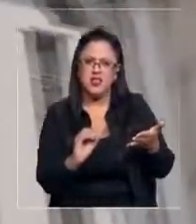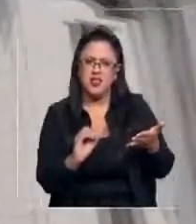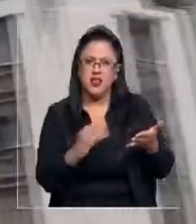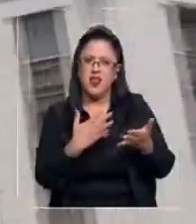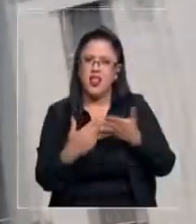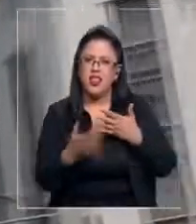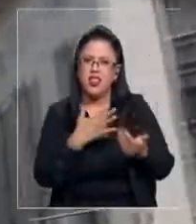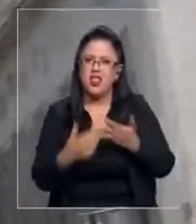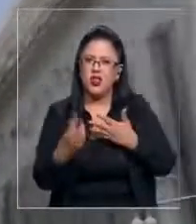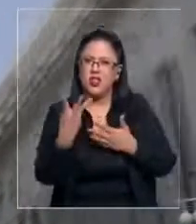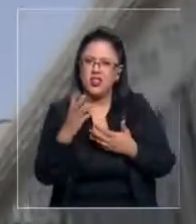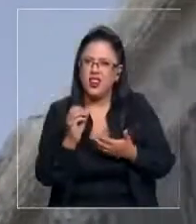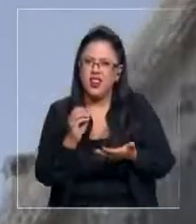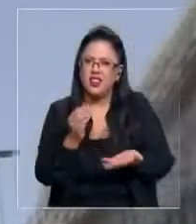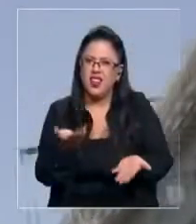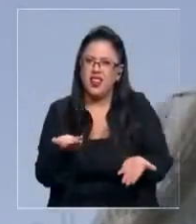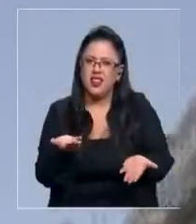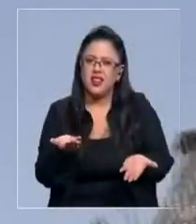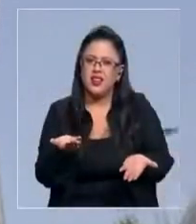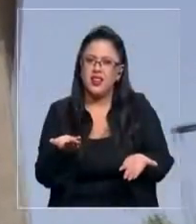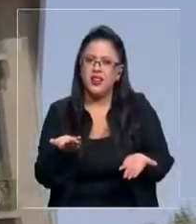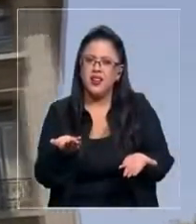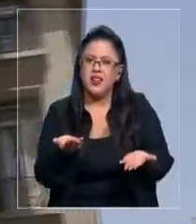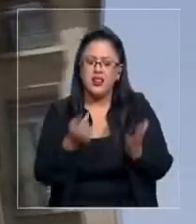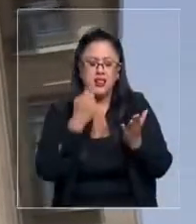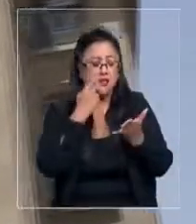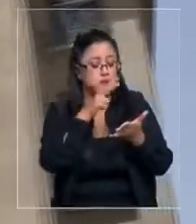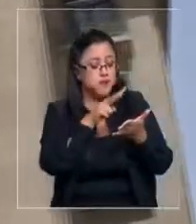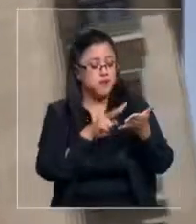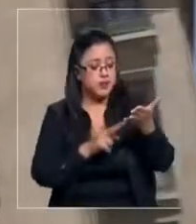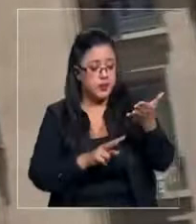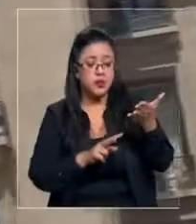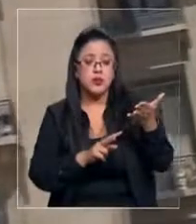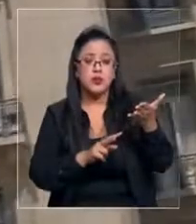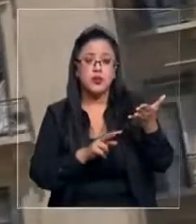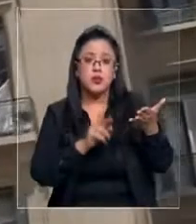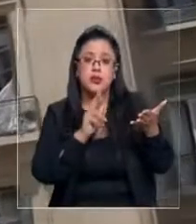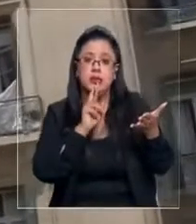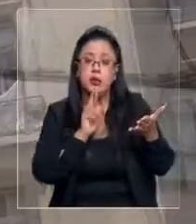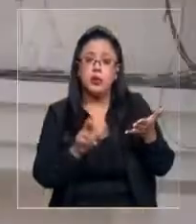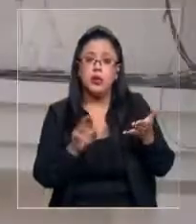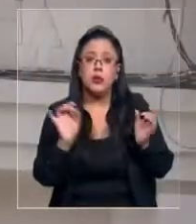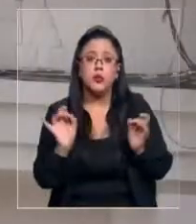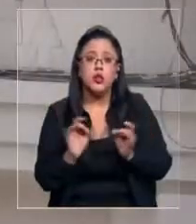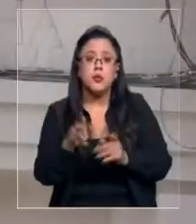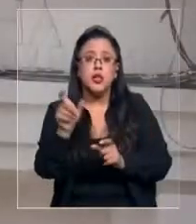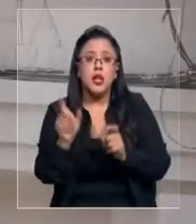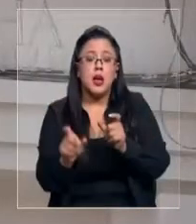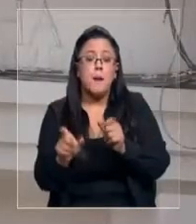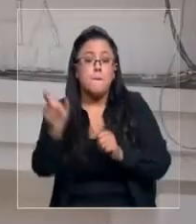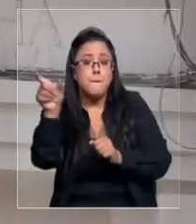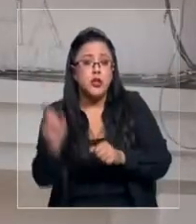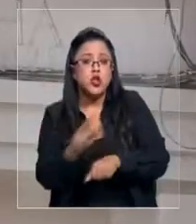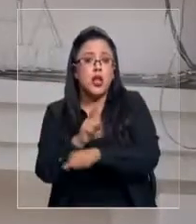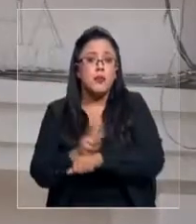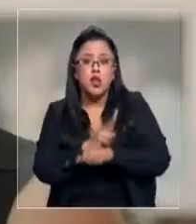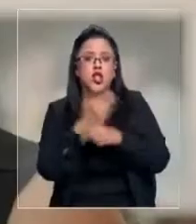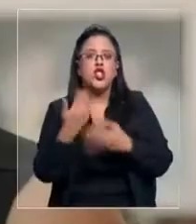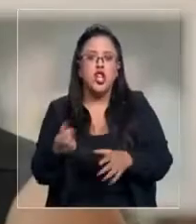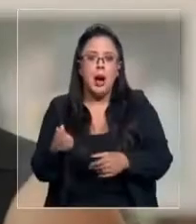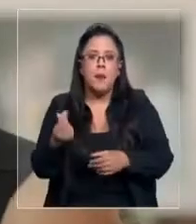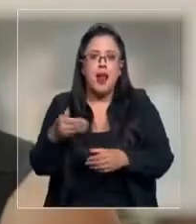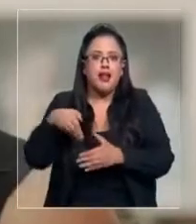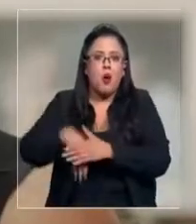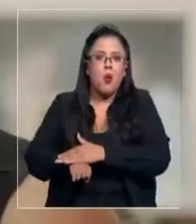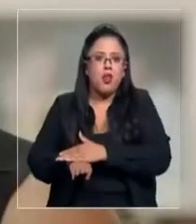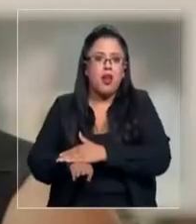salieron los otros 30? La respuesta era que el administrador tenía recursos guardados por si acaso. Si